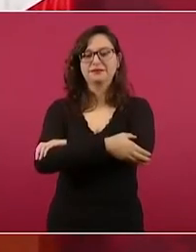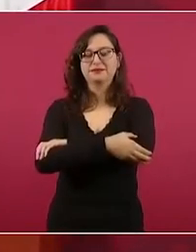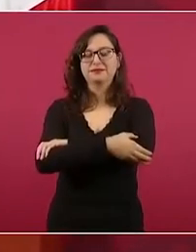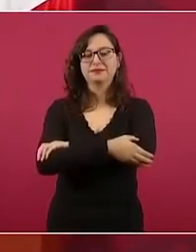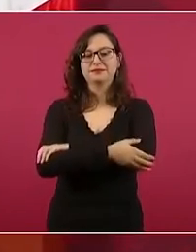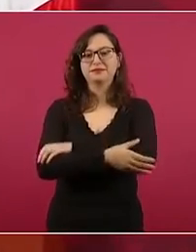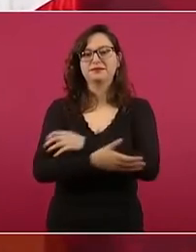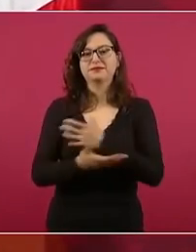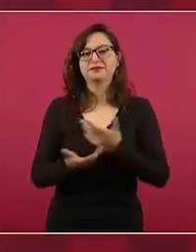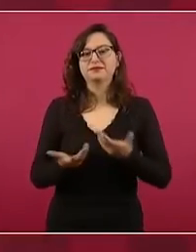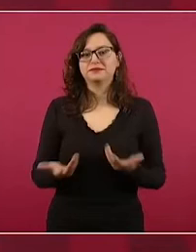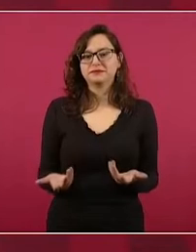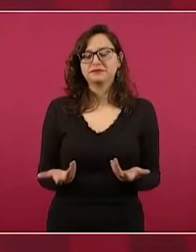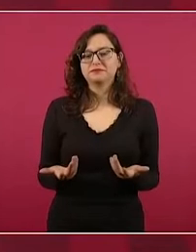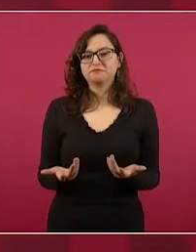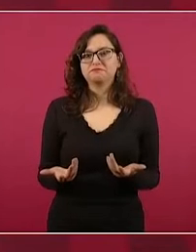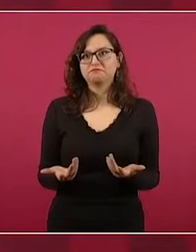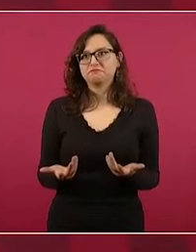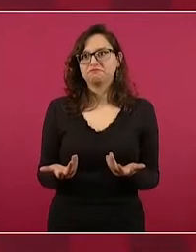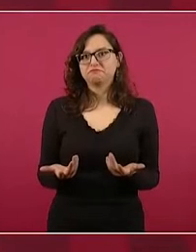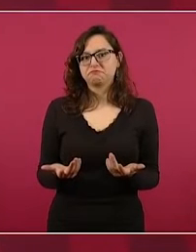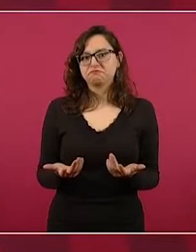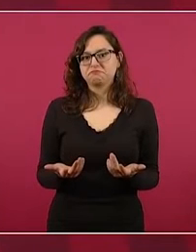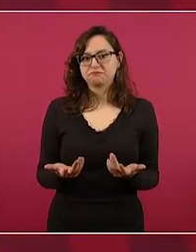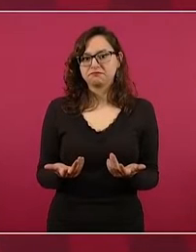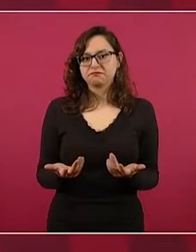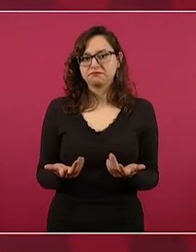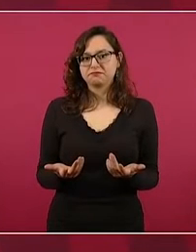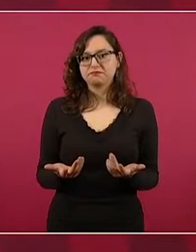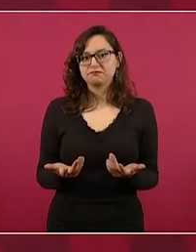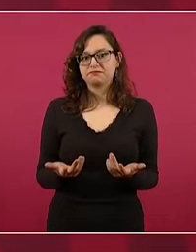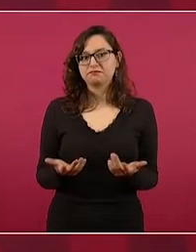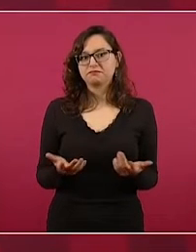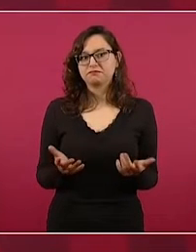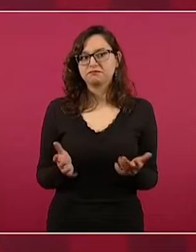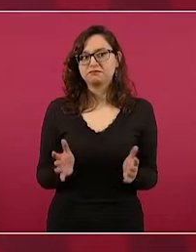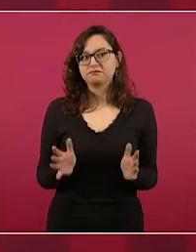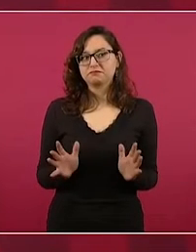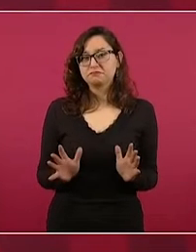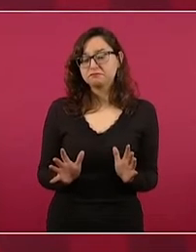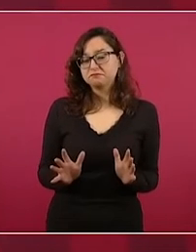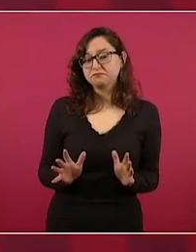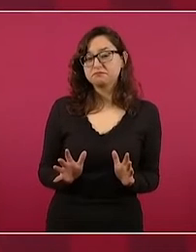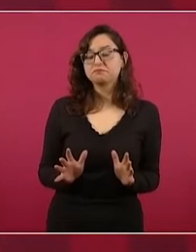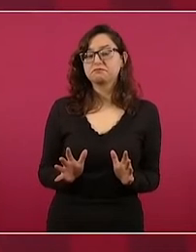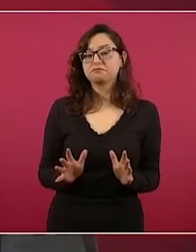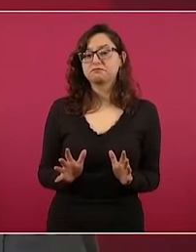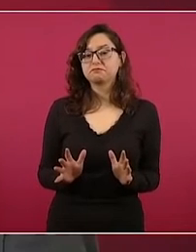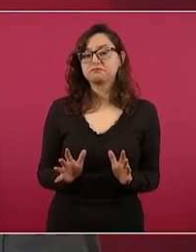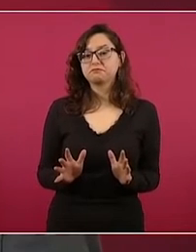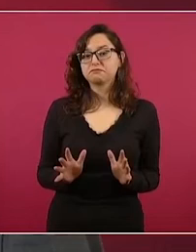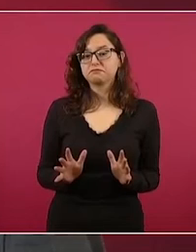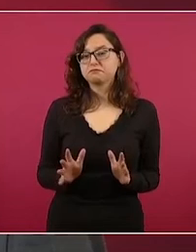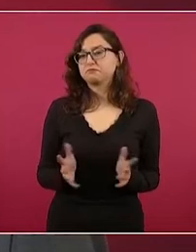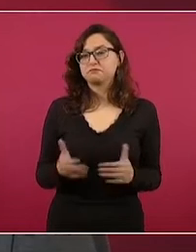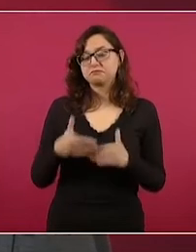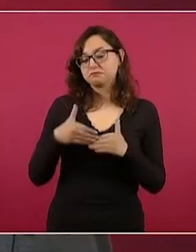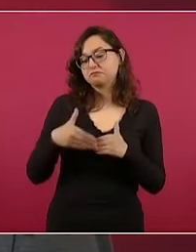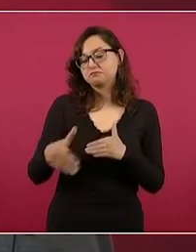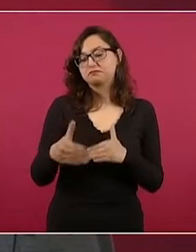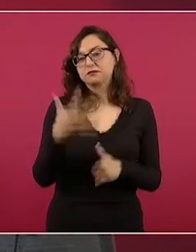cuando menos cinco años